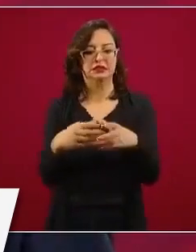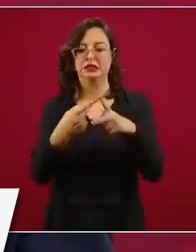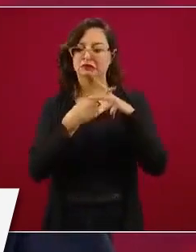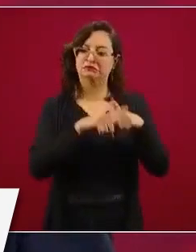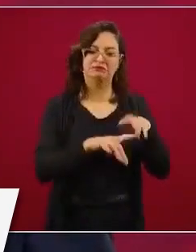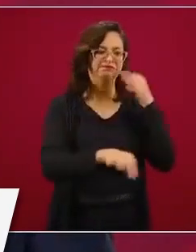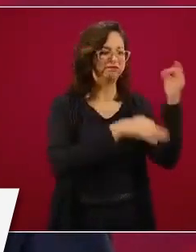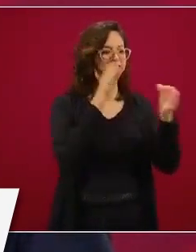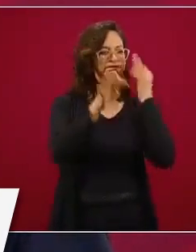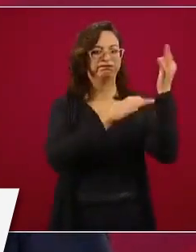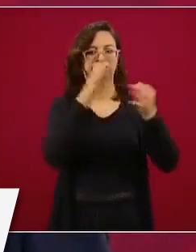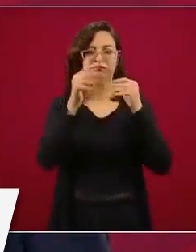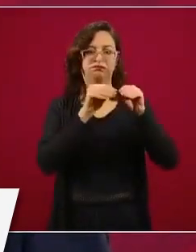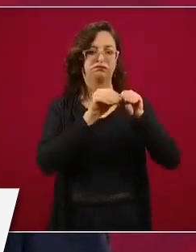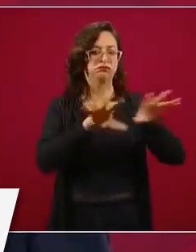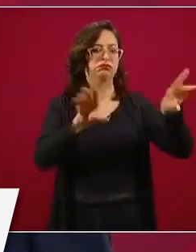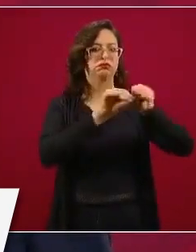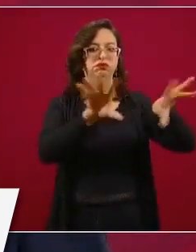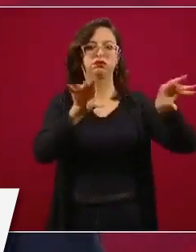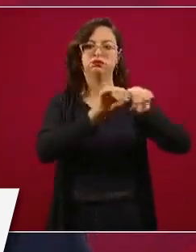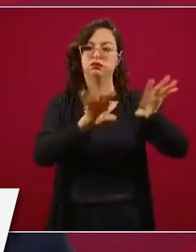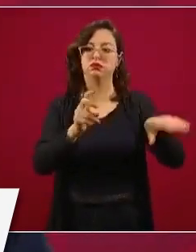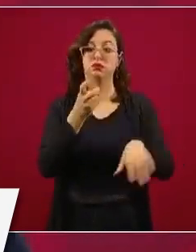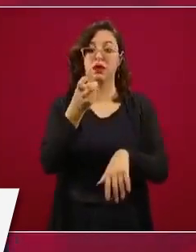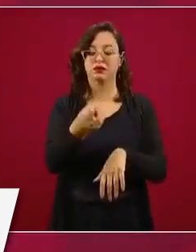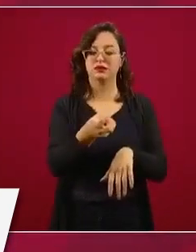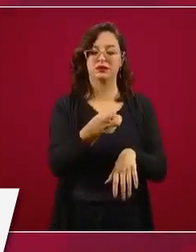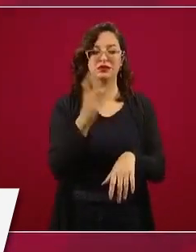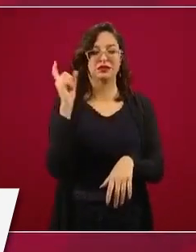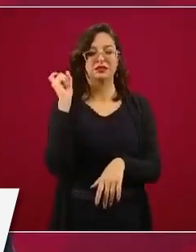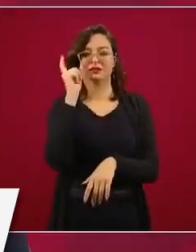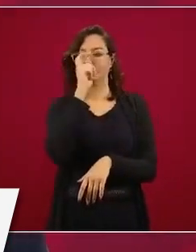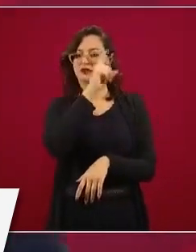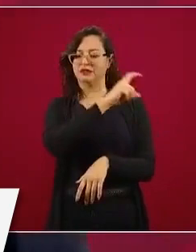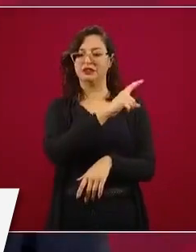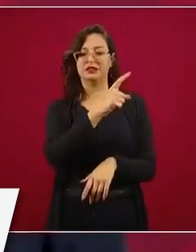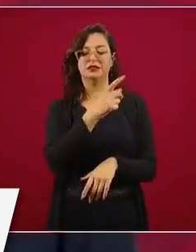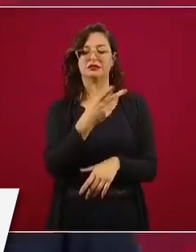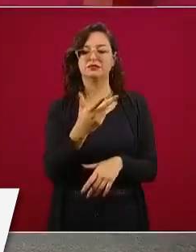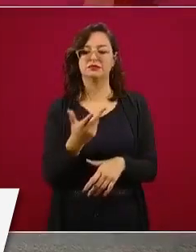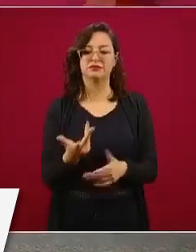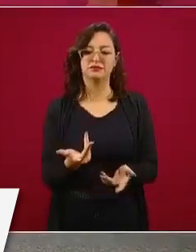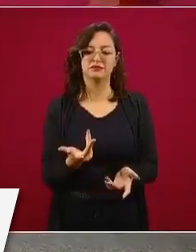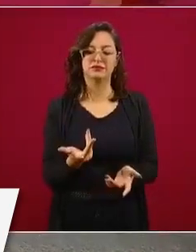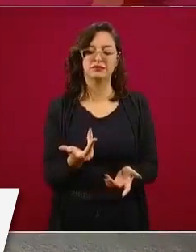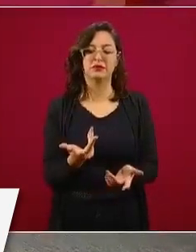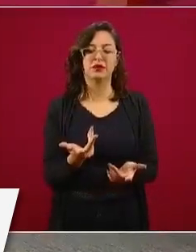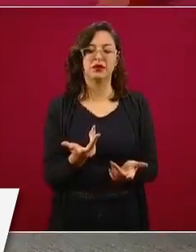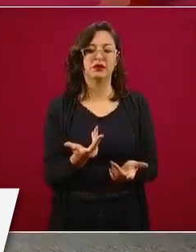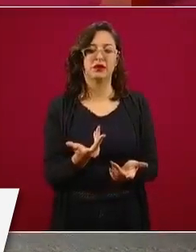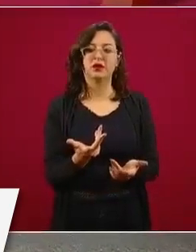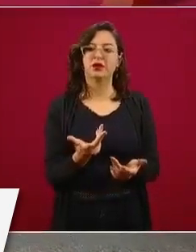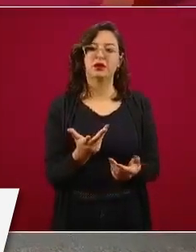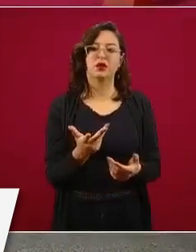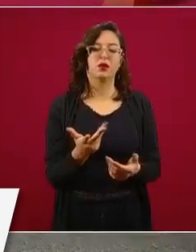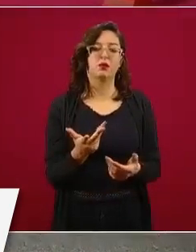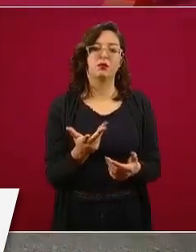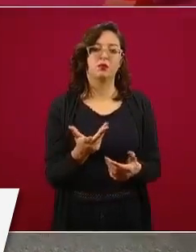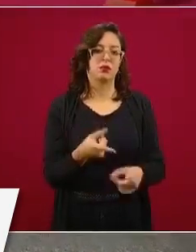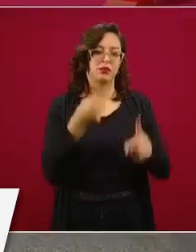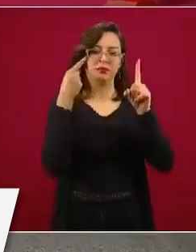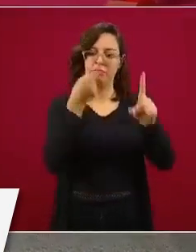es un proceso primordialmente